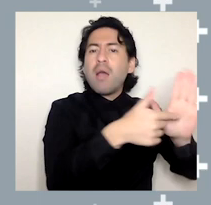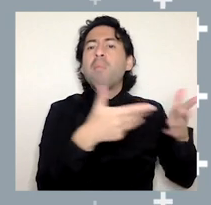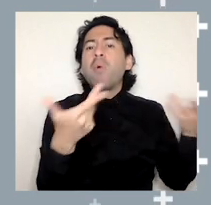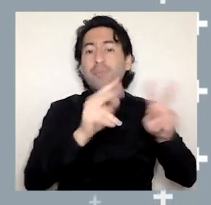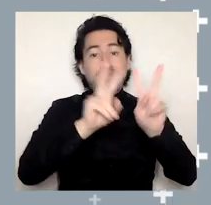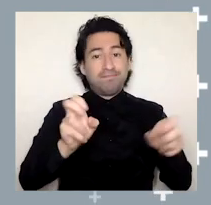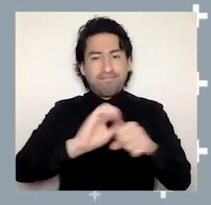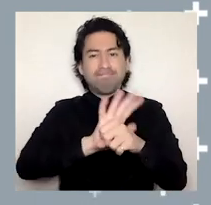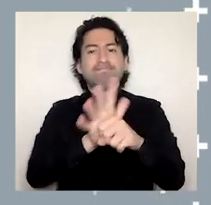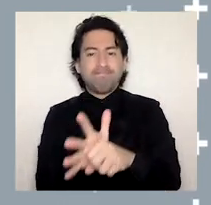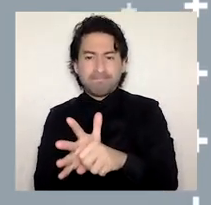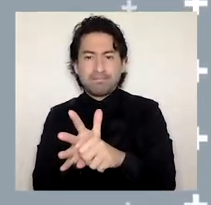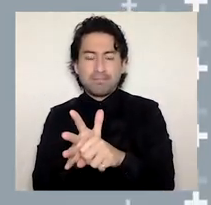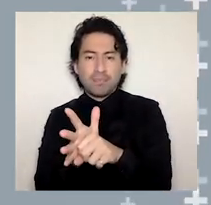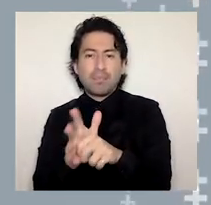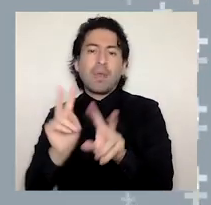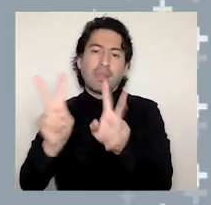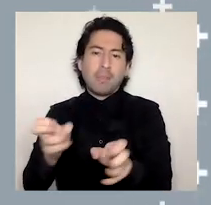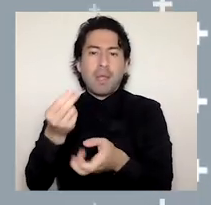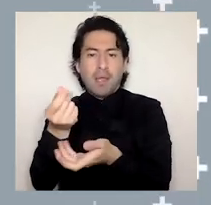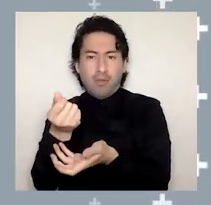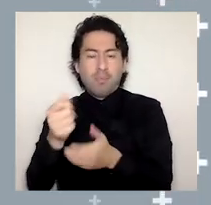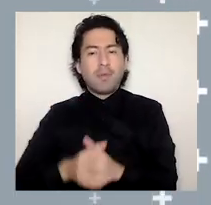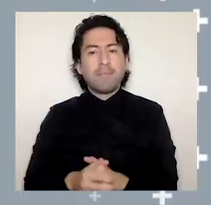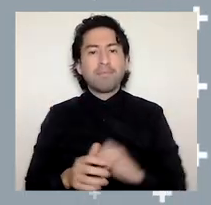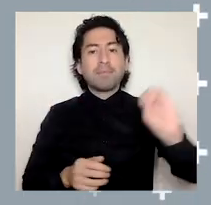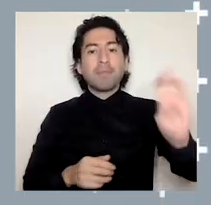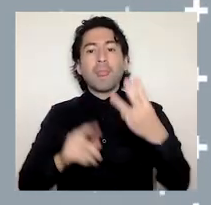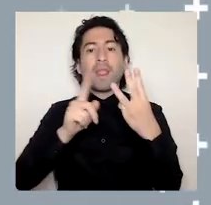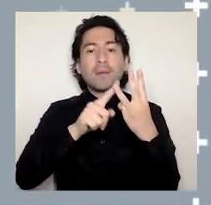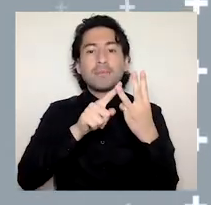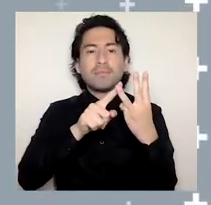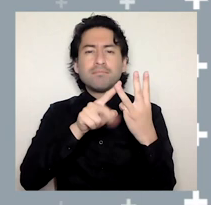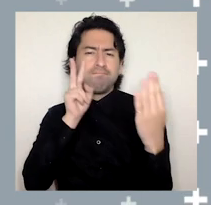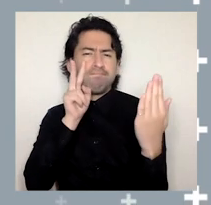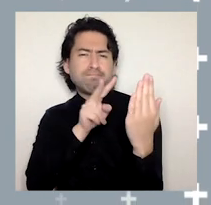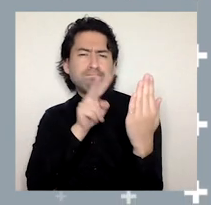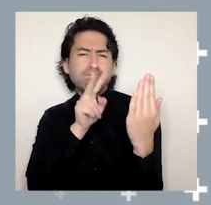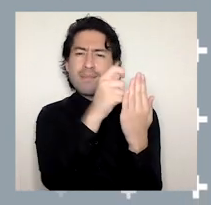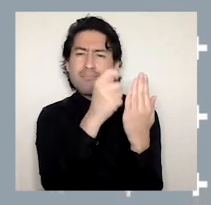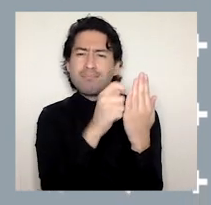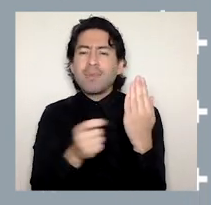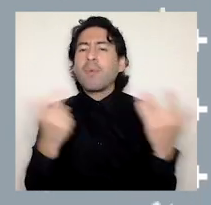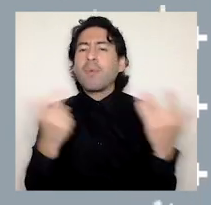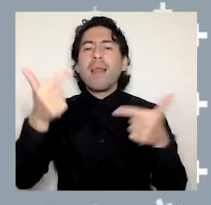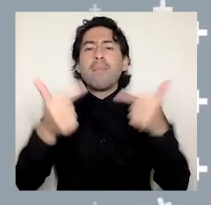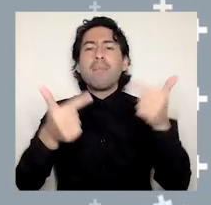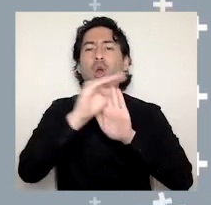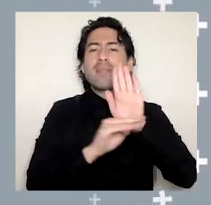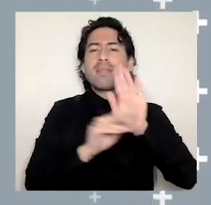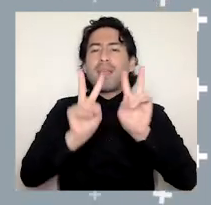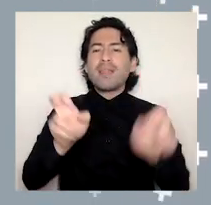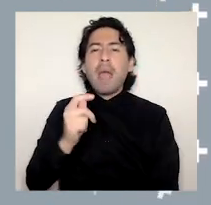para tal efecto. Tercero, revisar las políticas de aranceles, pues en este